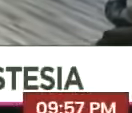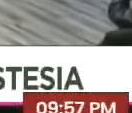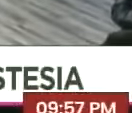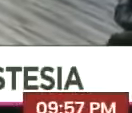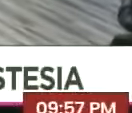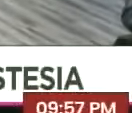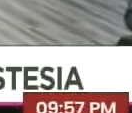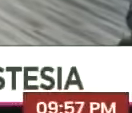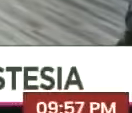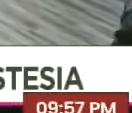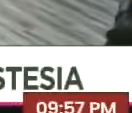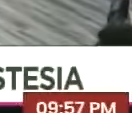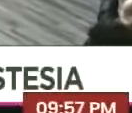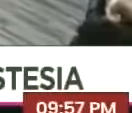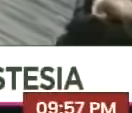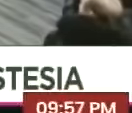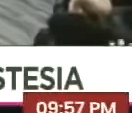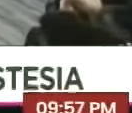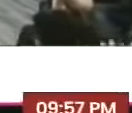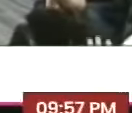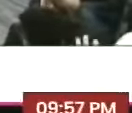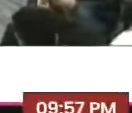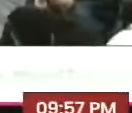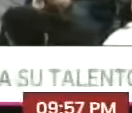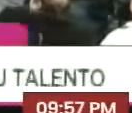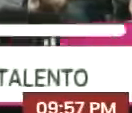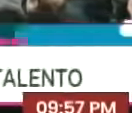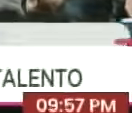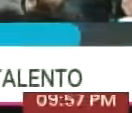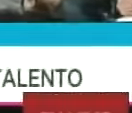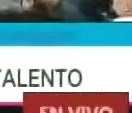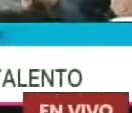Vamos con las manos arriba ahí Vamos con las palmas